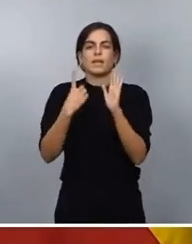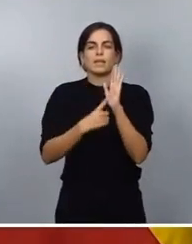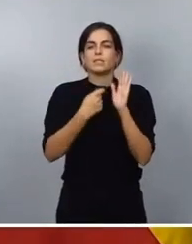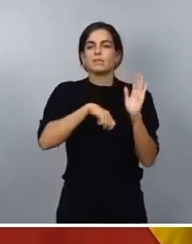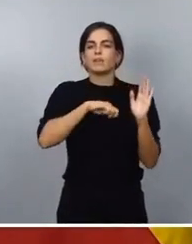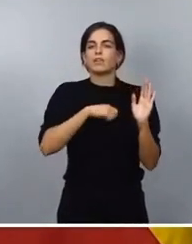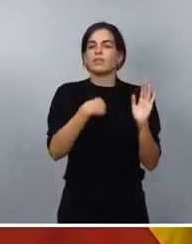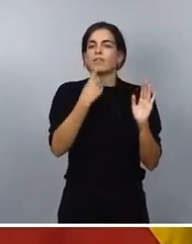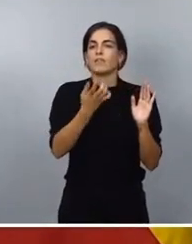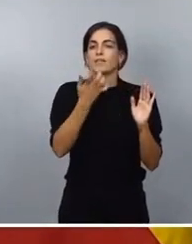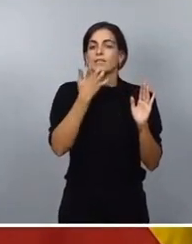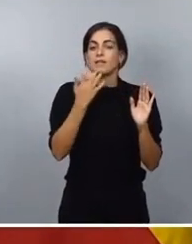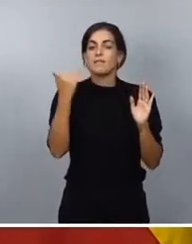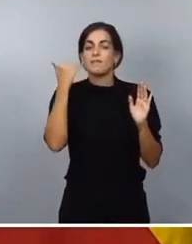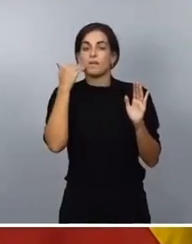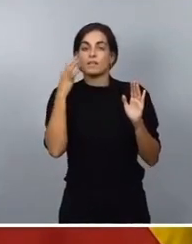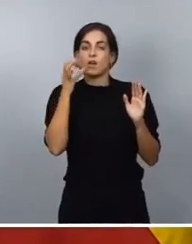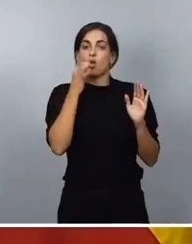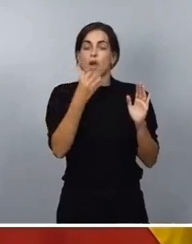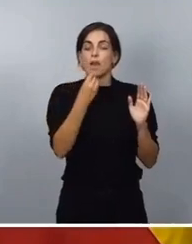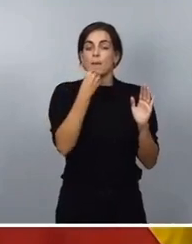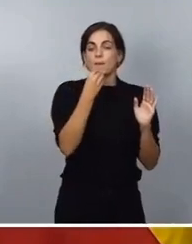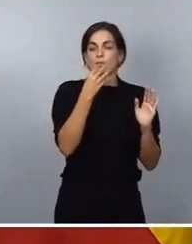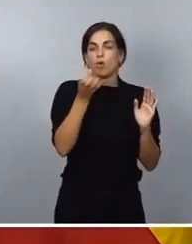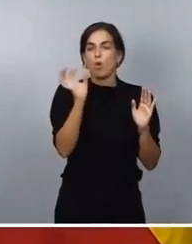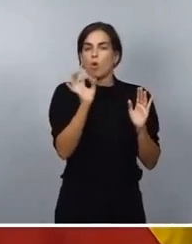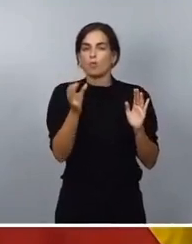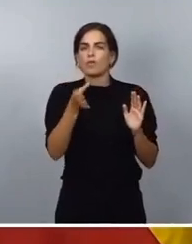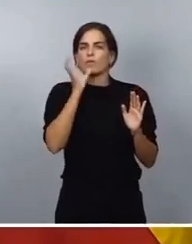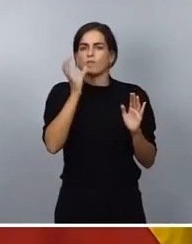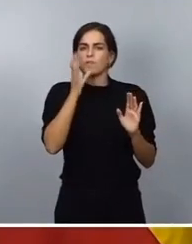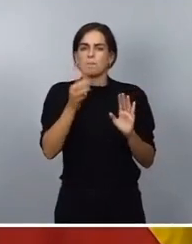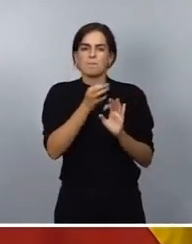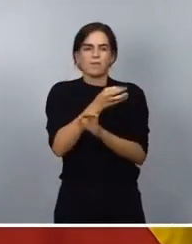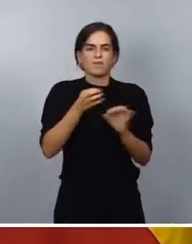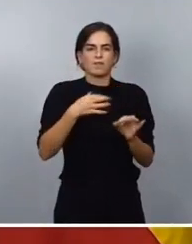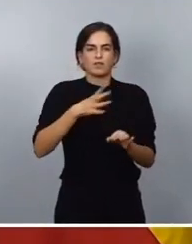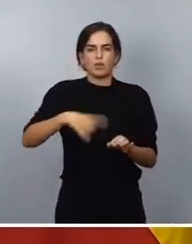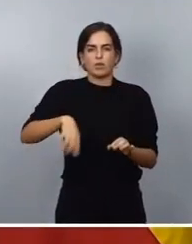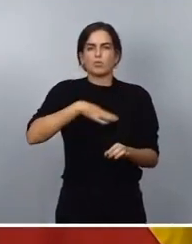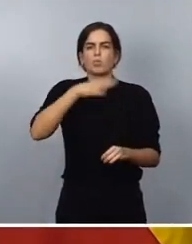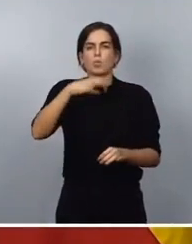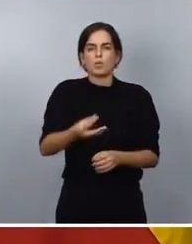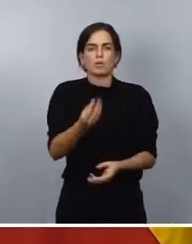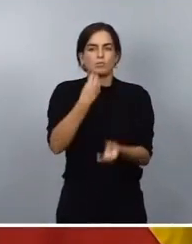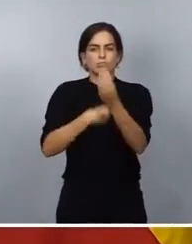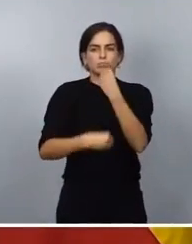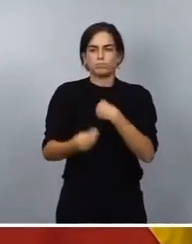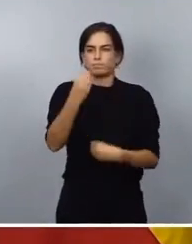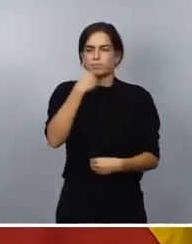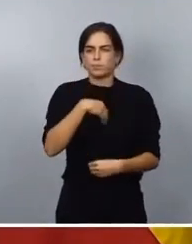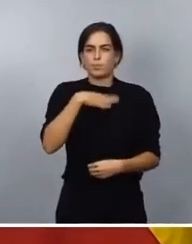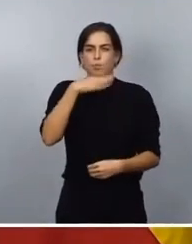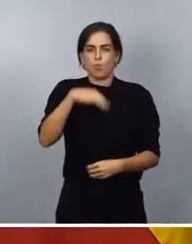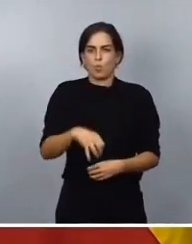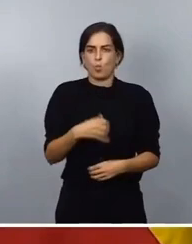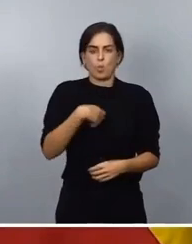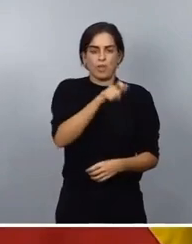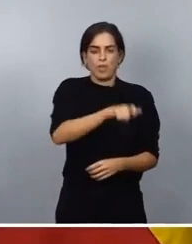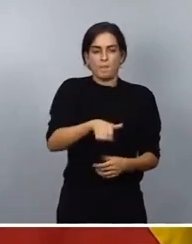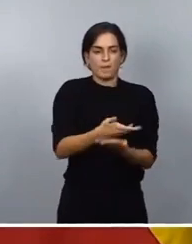bebida está en perfectas condiciones de ser consumido por parte del ciudadano o de la ciudadana correspondiente.